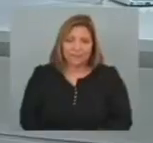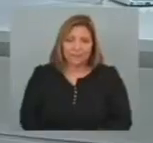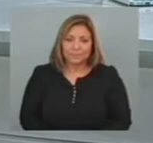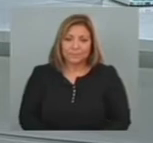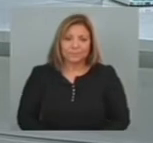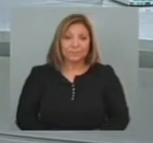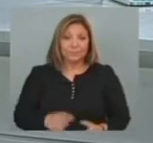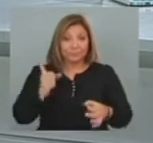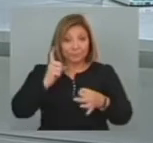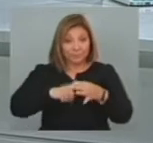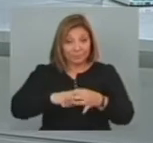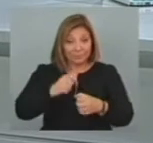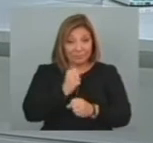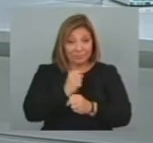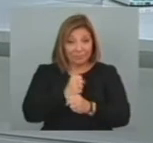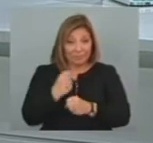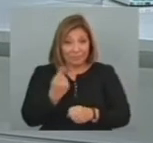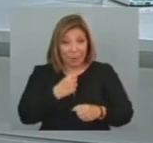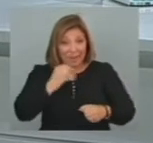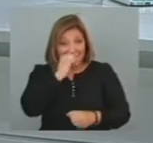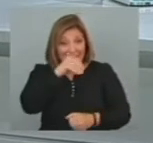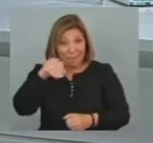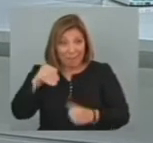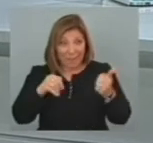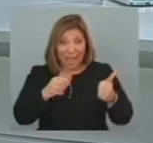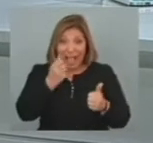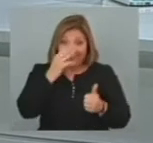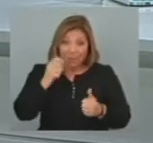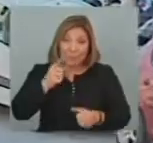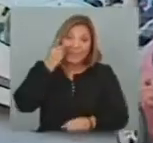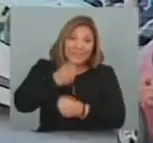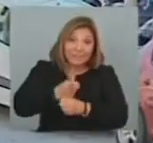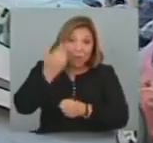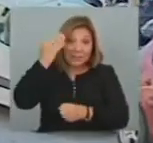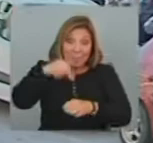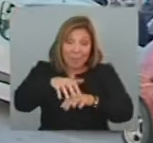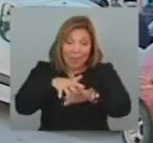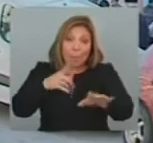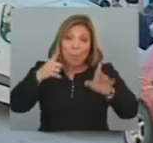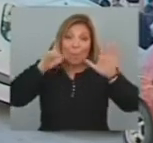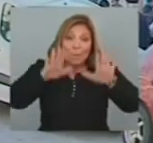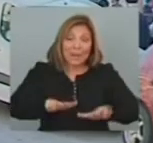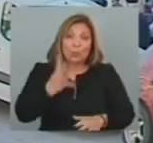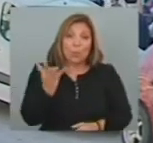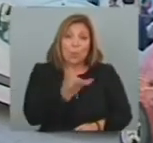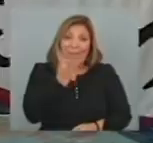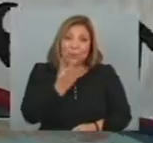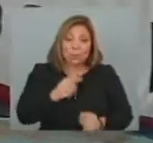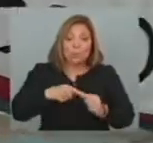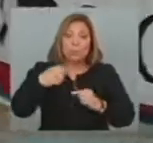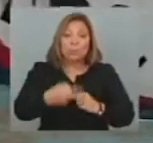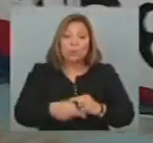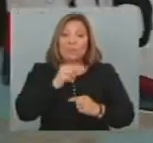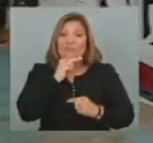El sindicato De los trabajadores Municipales Resolvió Hoy en asamblea Un paro De cuatro horas El próximo